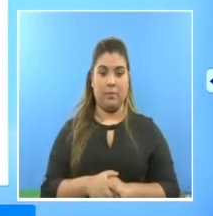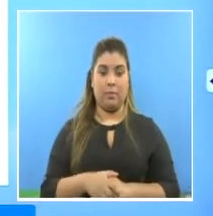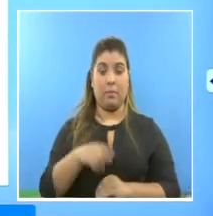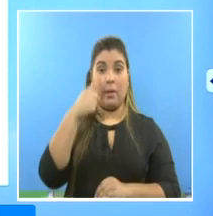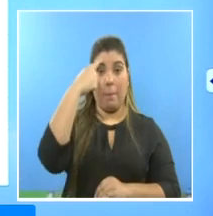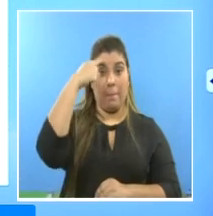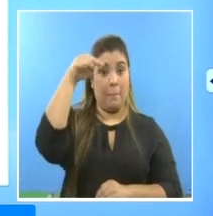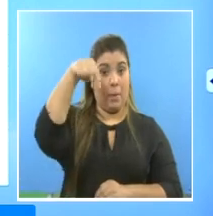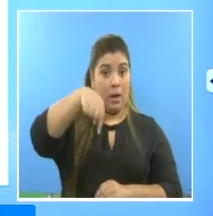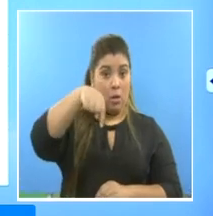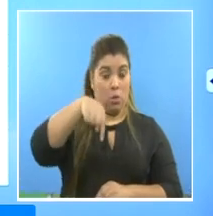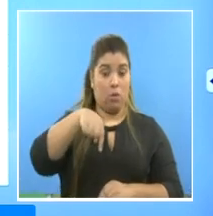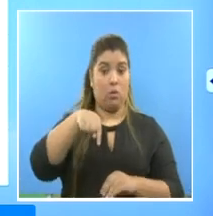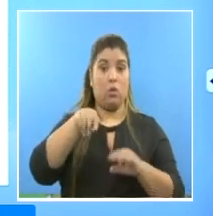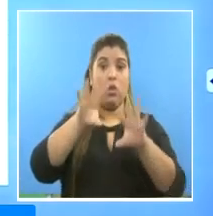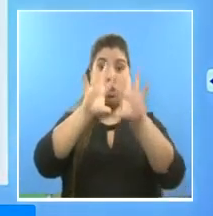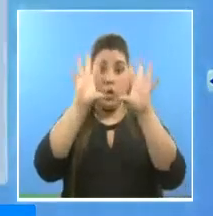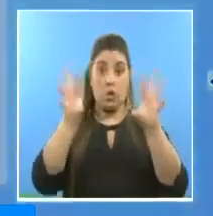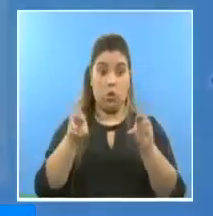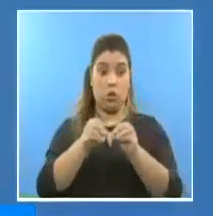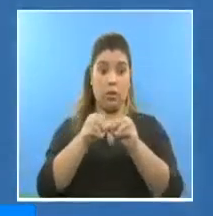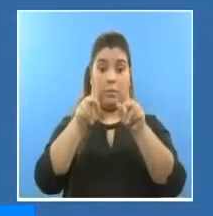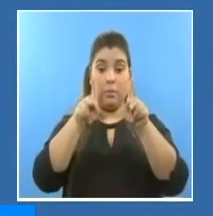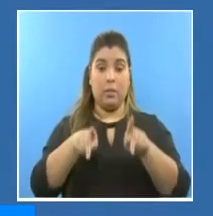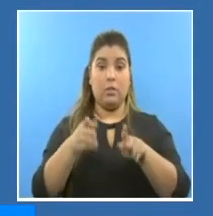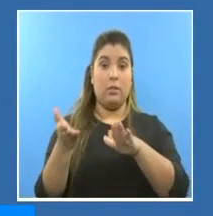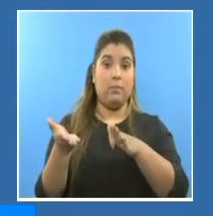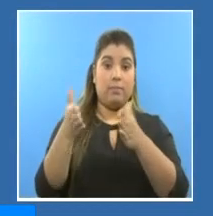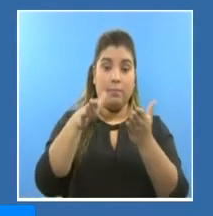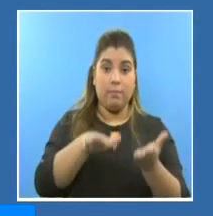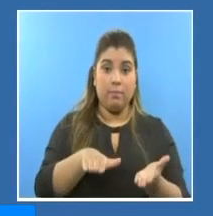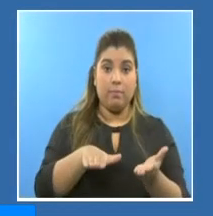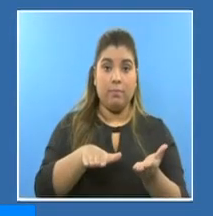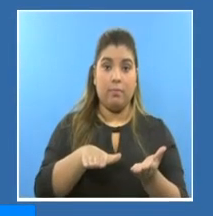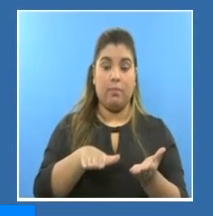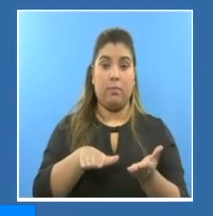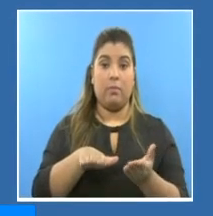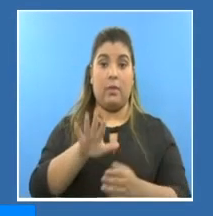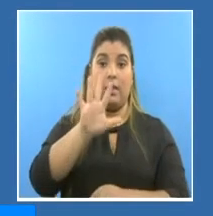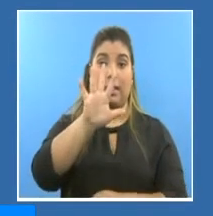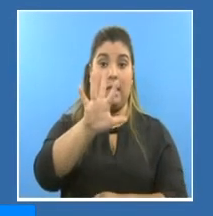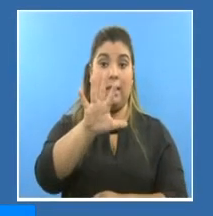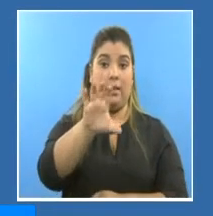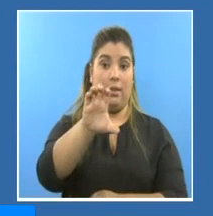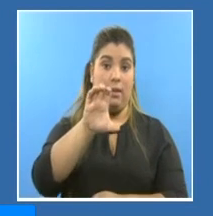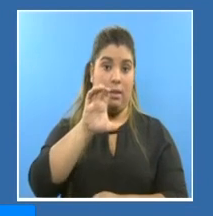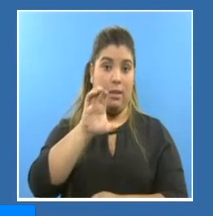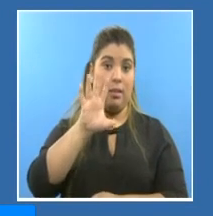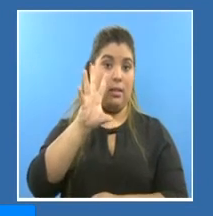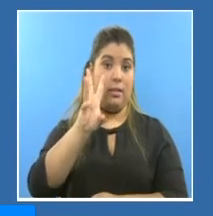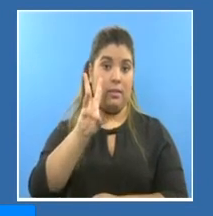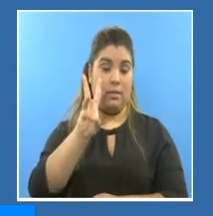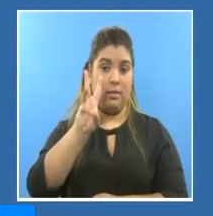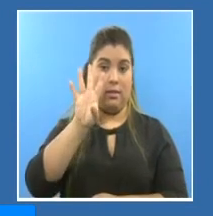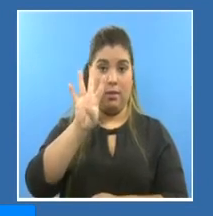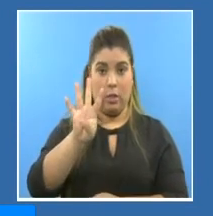Para hoy, el total de defunciones, lamentablemente alcanzamos 564